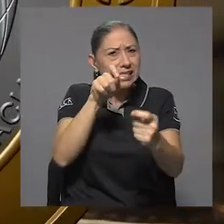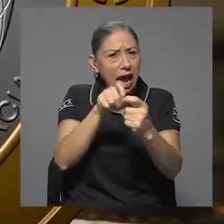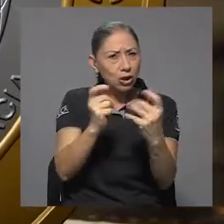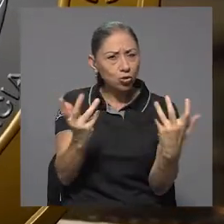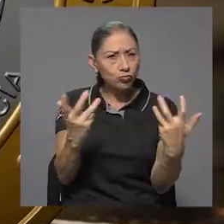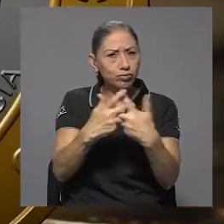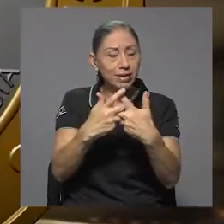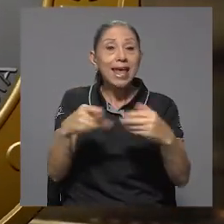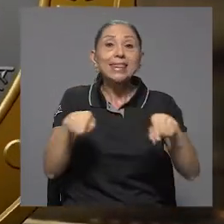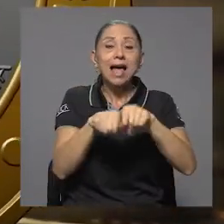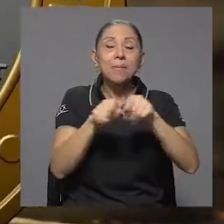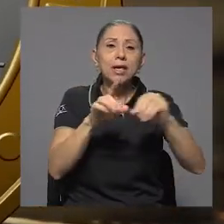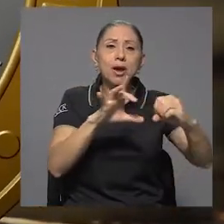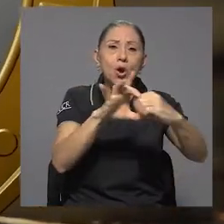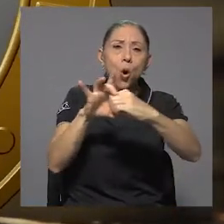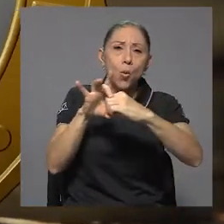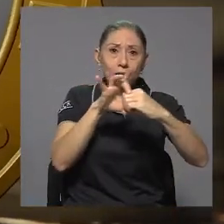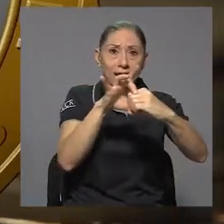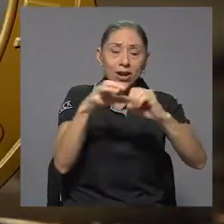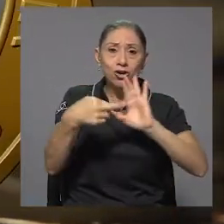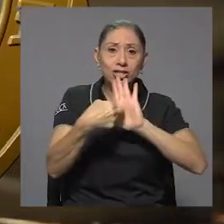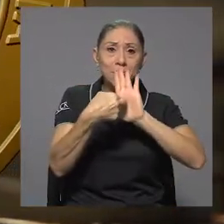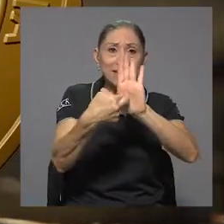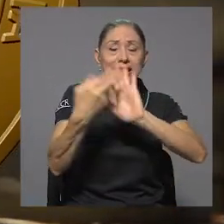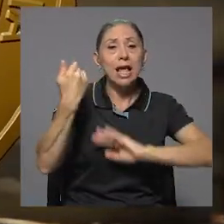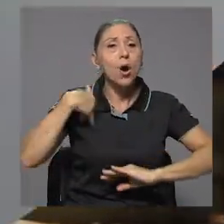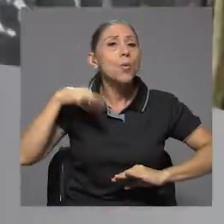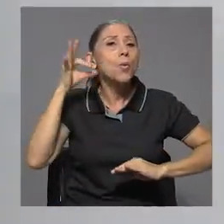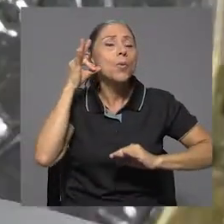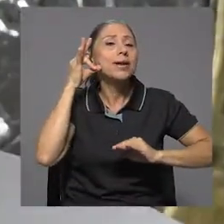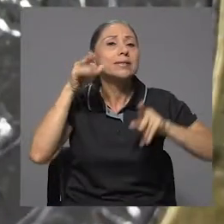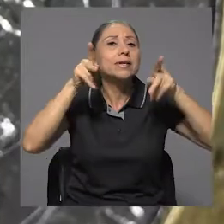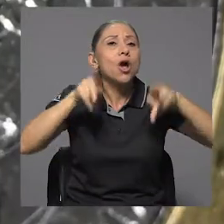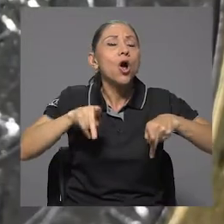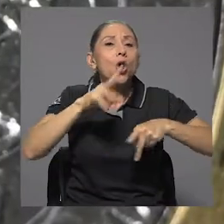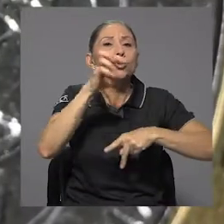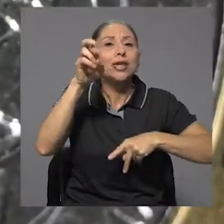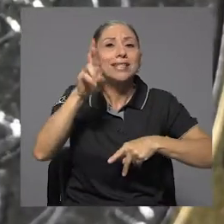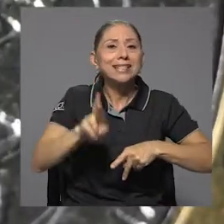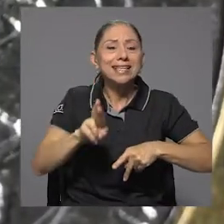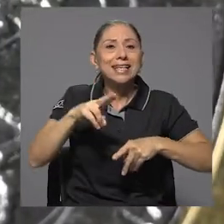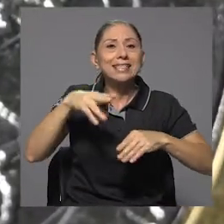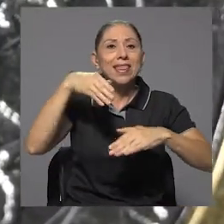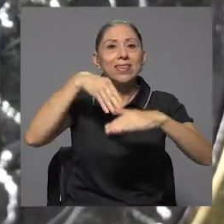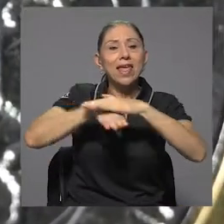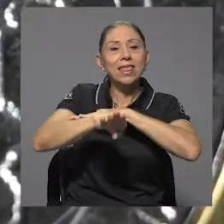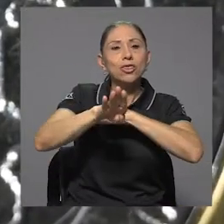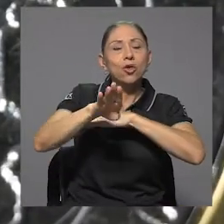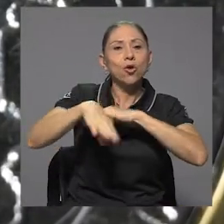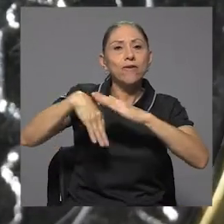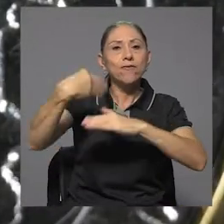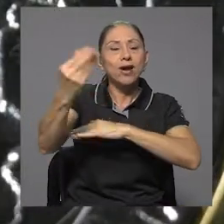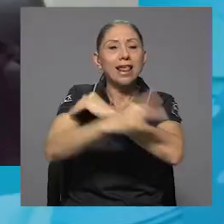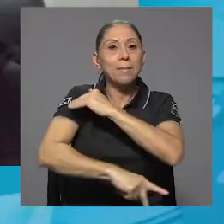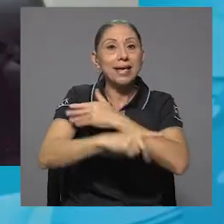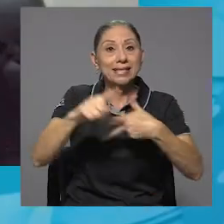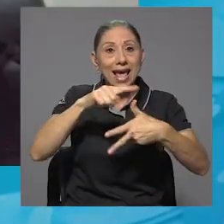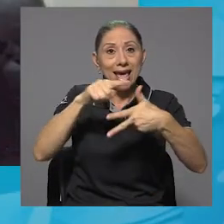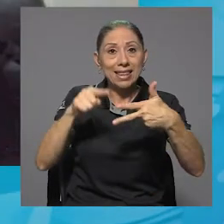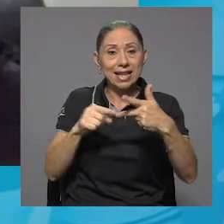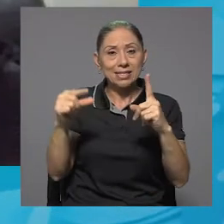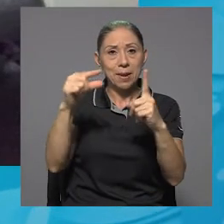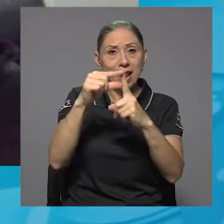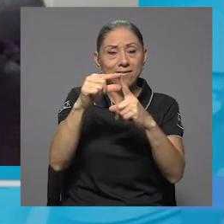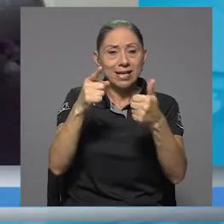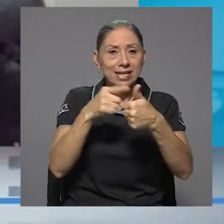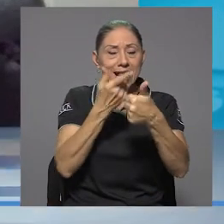así como un globo terráqueo que representa a los y las costarricenses dentro del país. De hecho hay tres palabras, libertad,